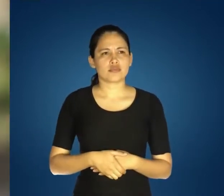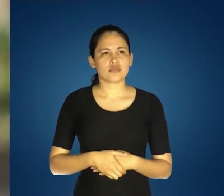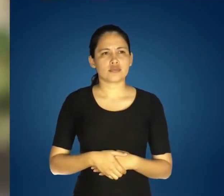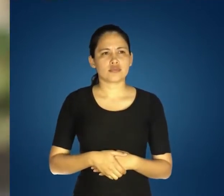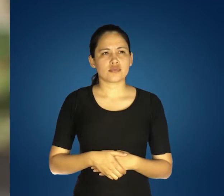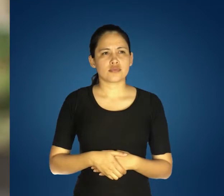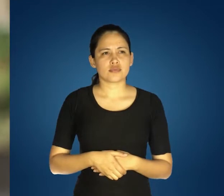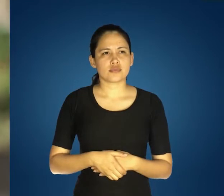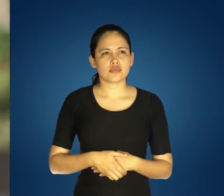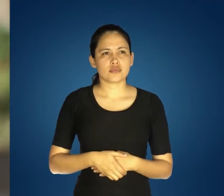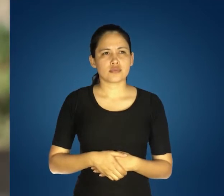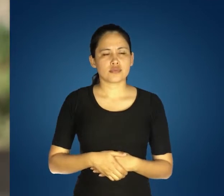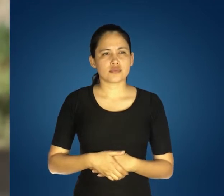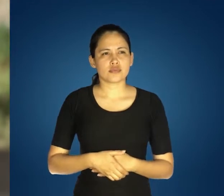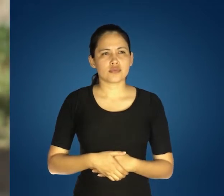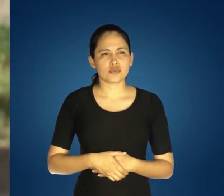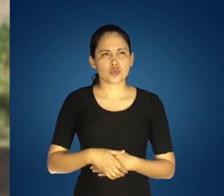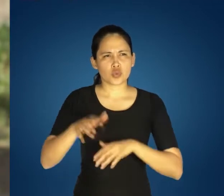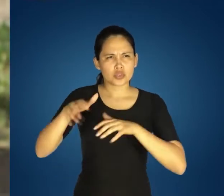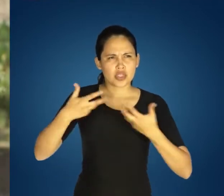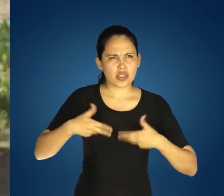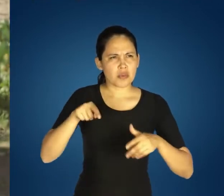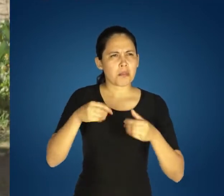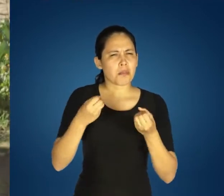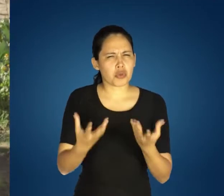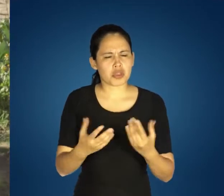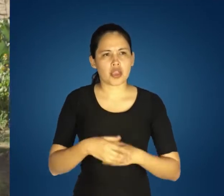¿Por qué hacer una huerta agroecológica?